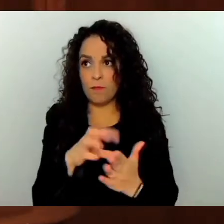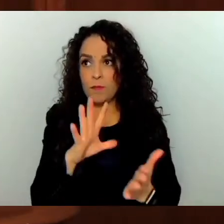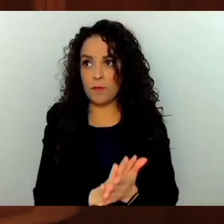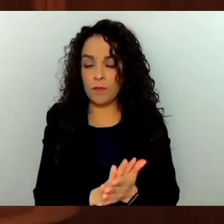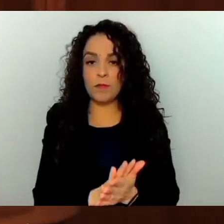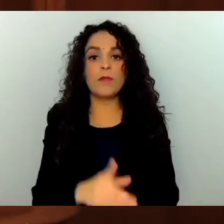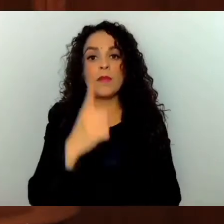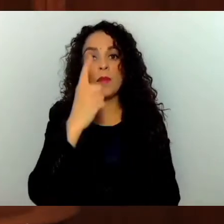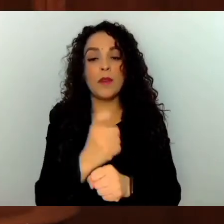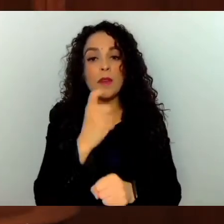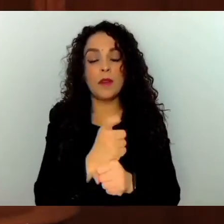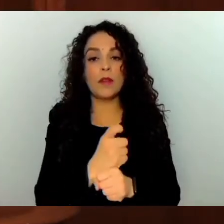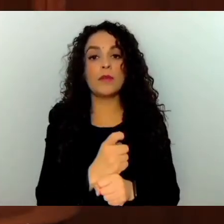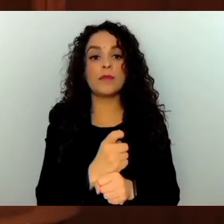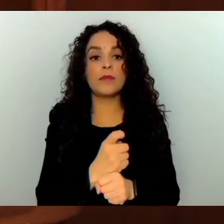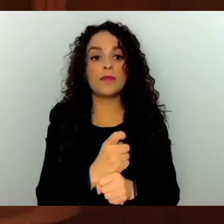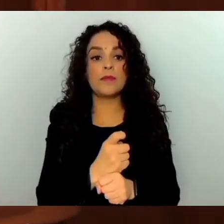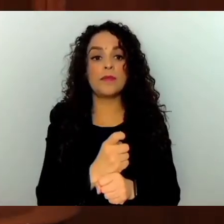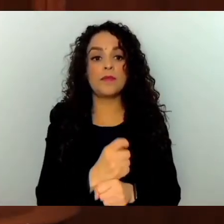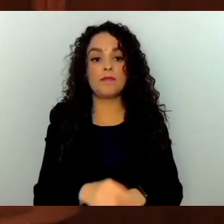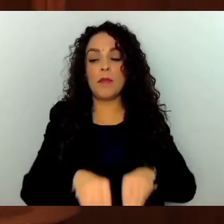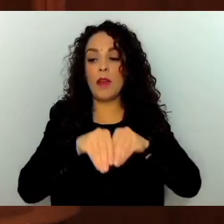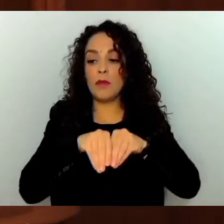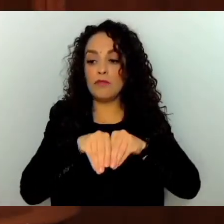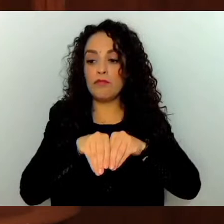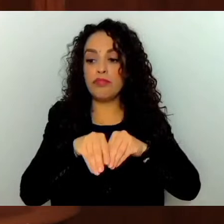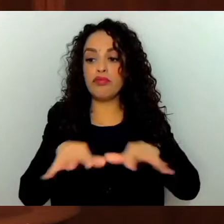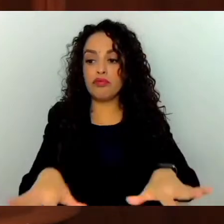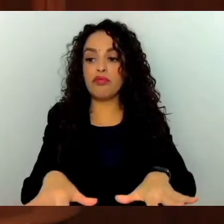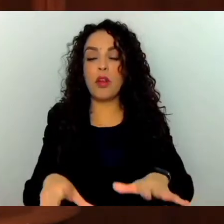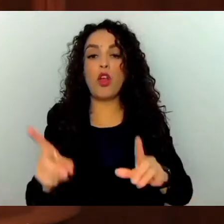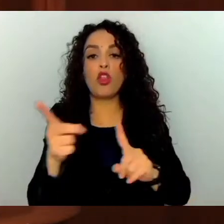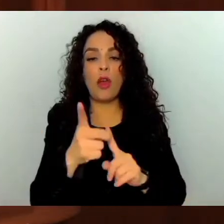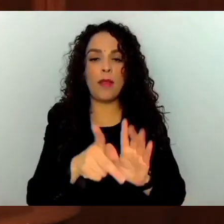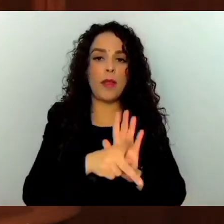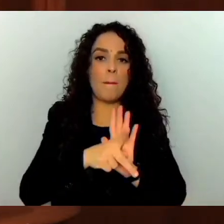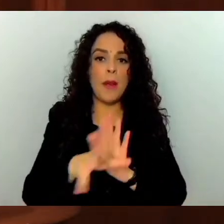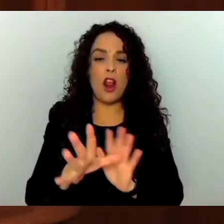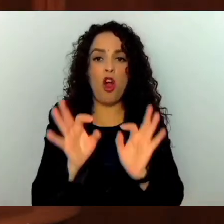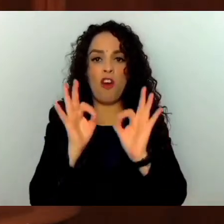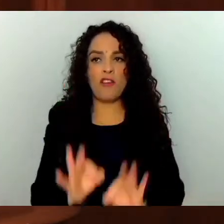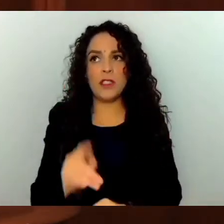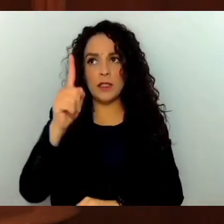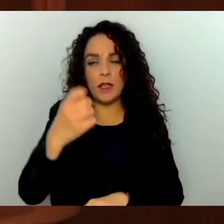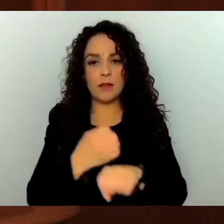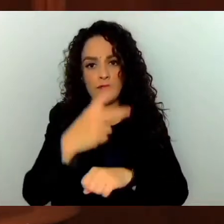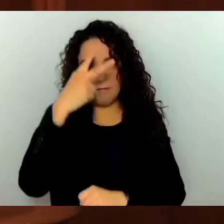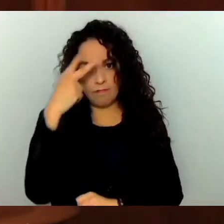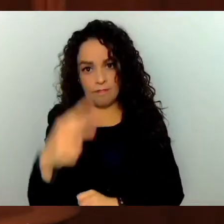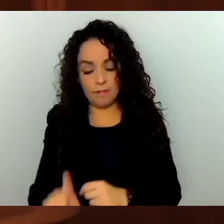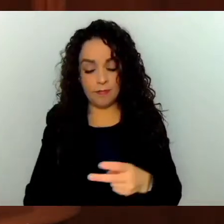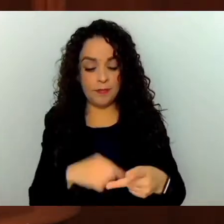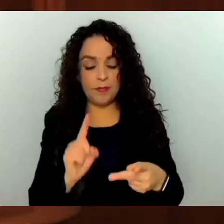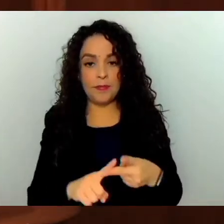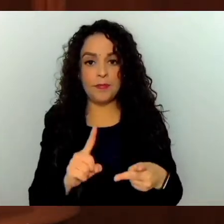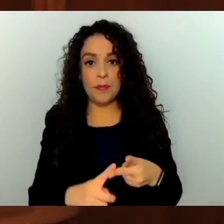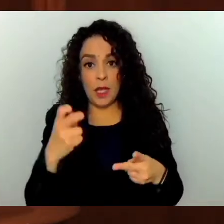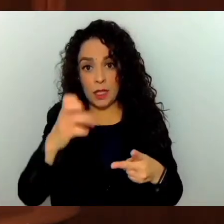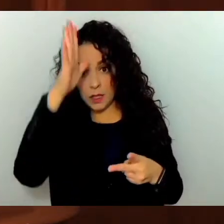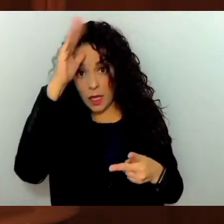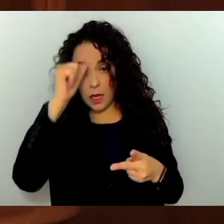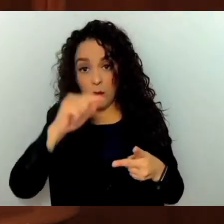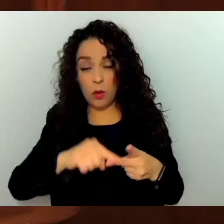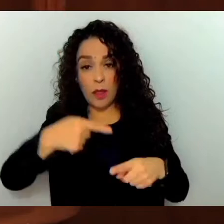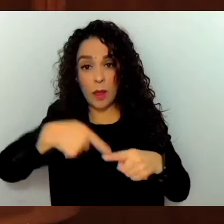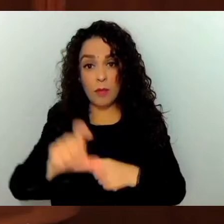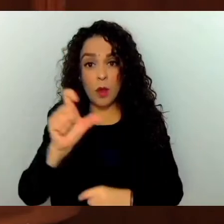Primero, publiques en la presente el acuerdo en el periódico oficial Gaceta de Gobierno. Segundo, el presente acuerdo entrará en